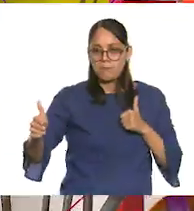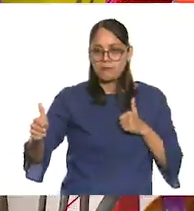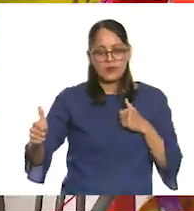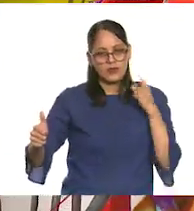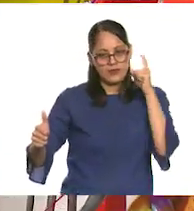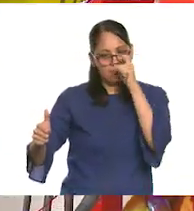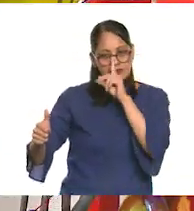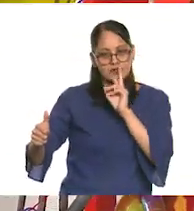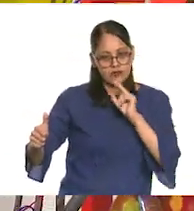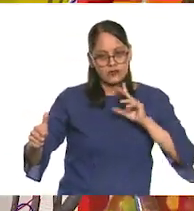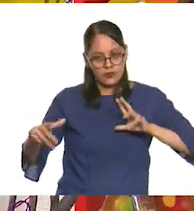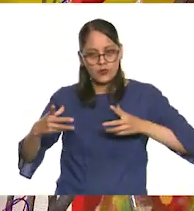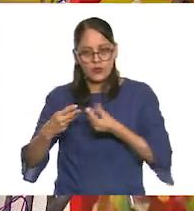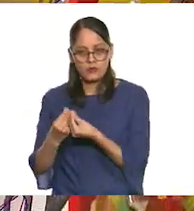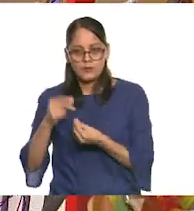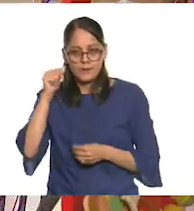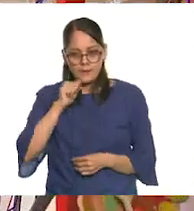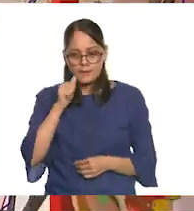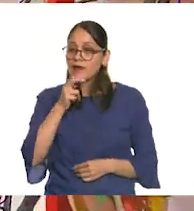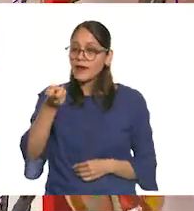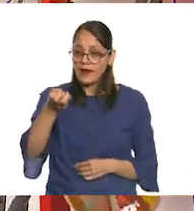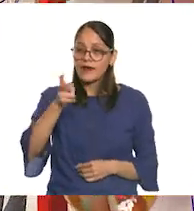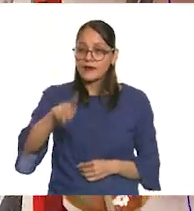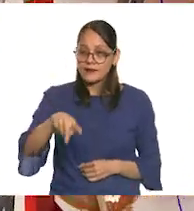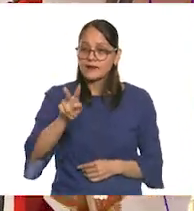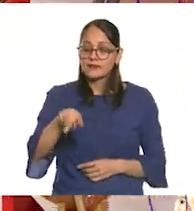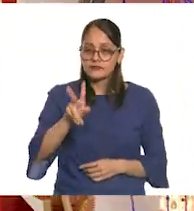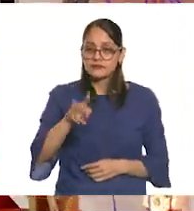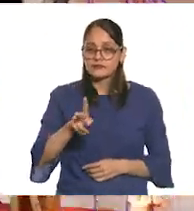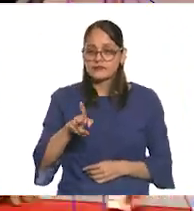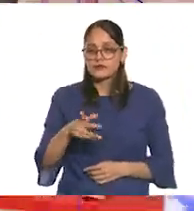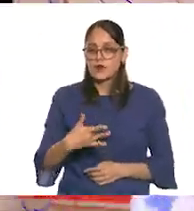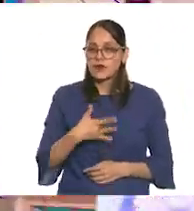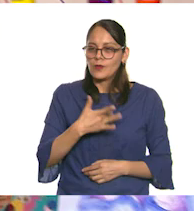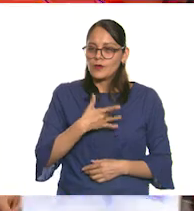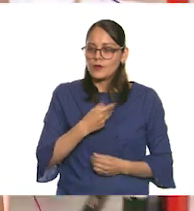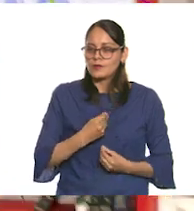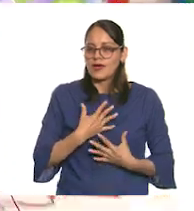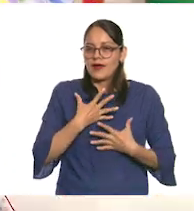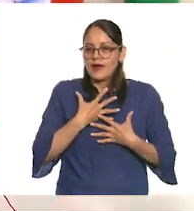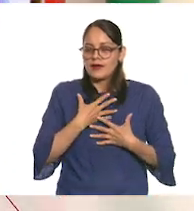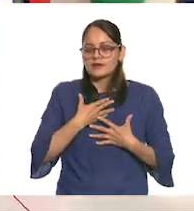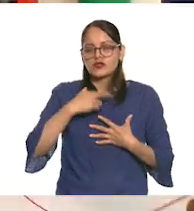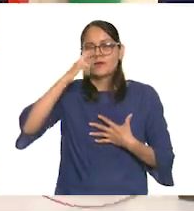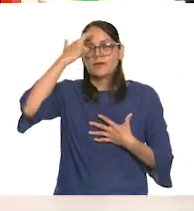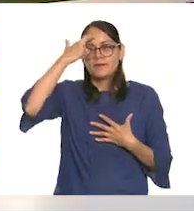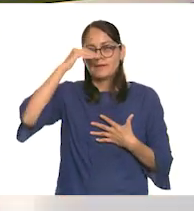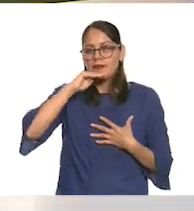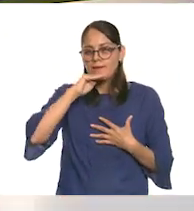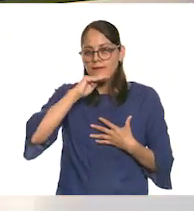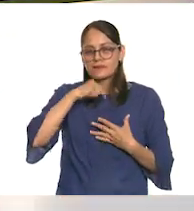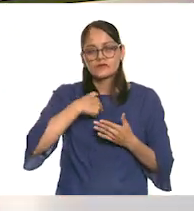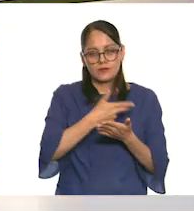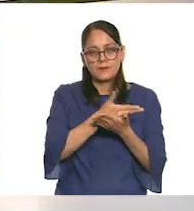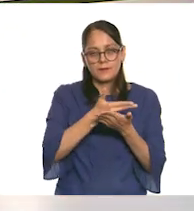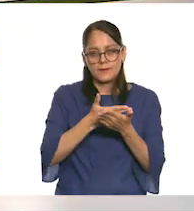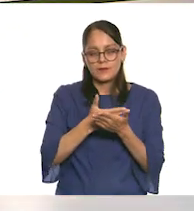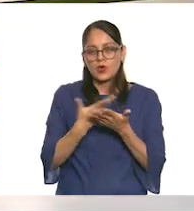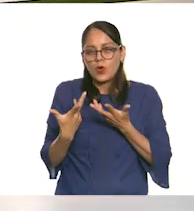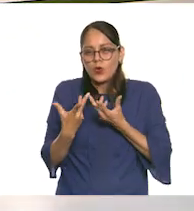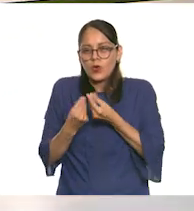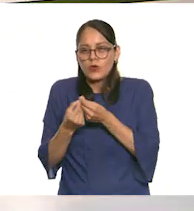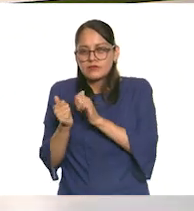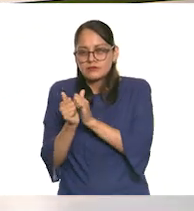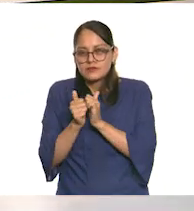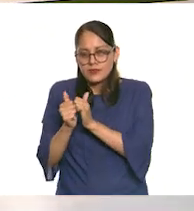Claro, claro que sí. Es parte de la inspiración para que nuestras mamás nos recuerden que siempre podemos contar con